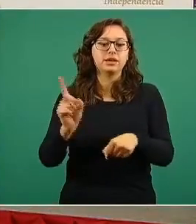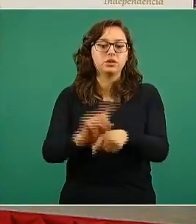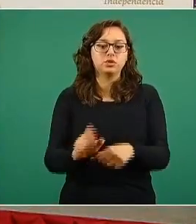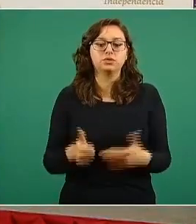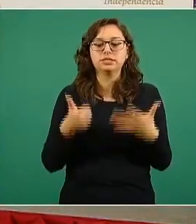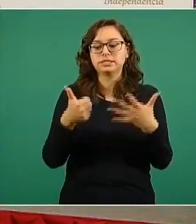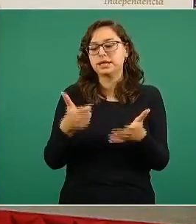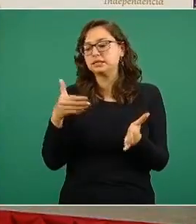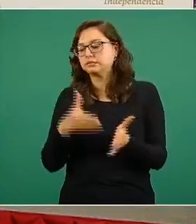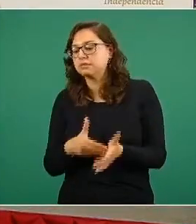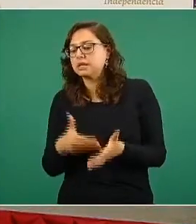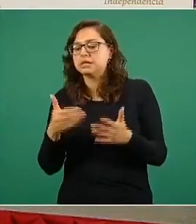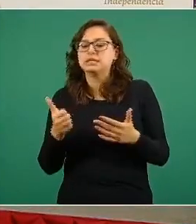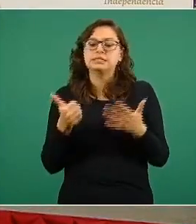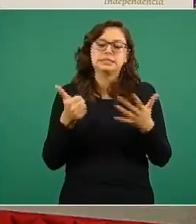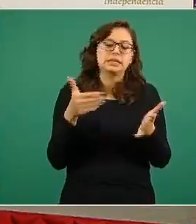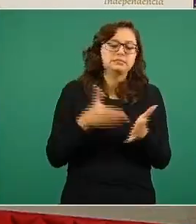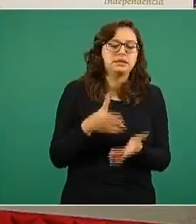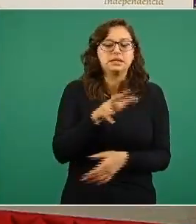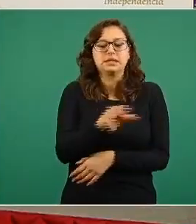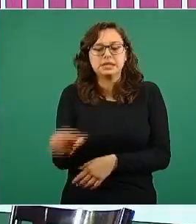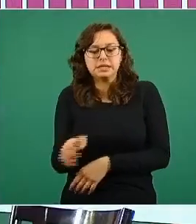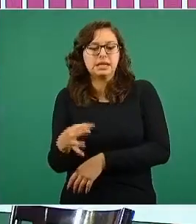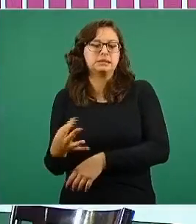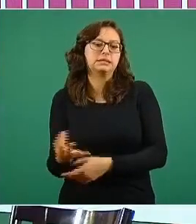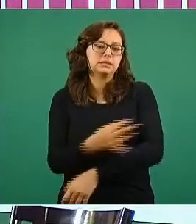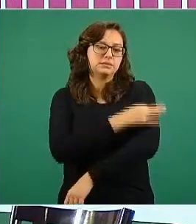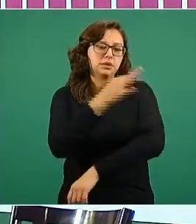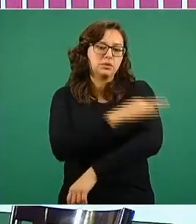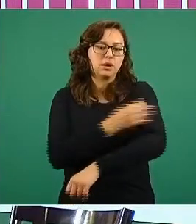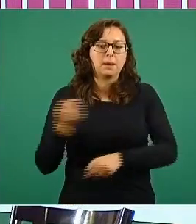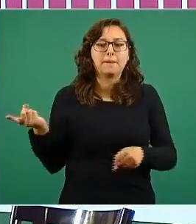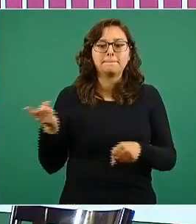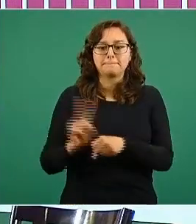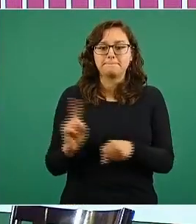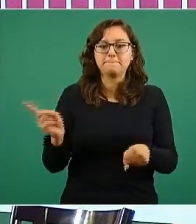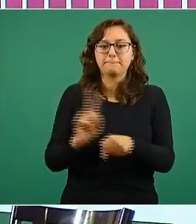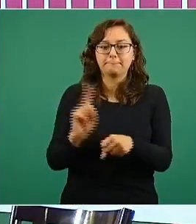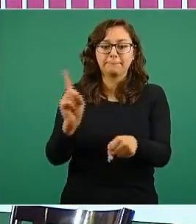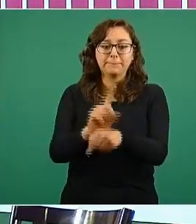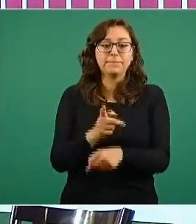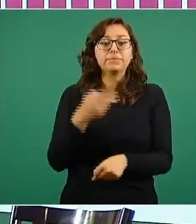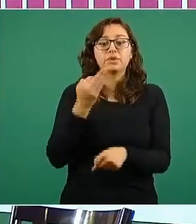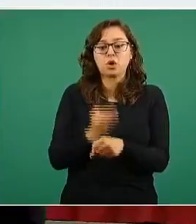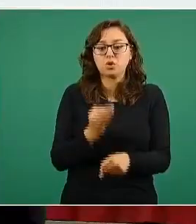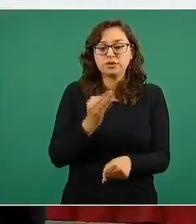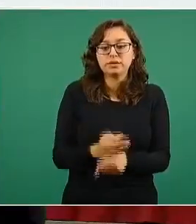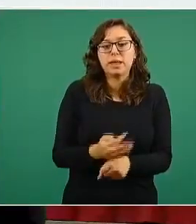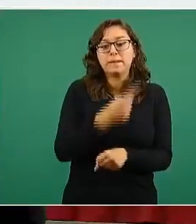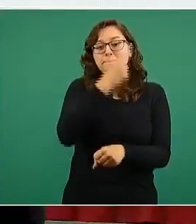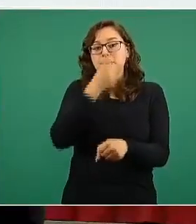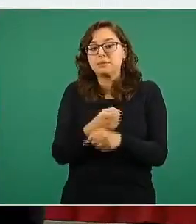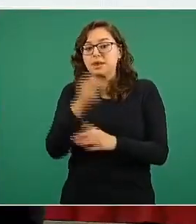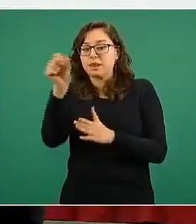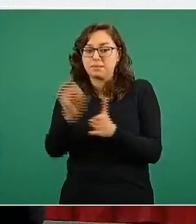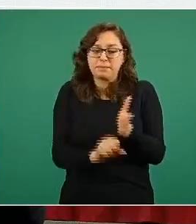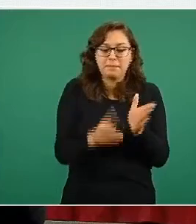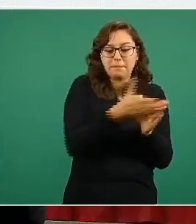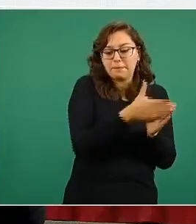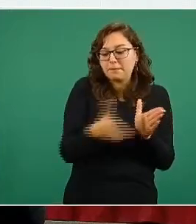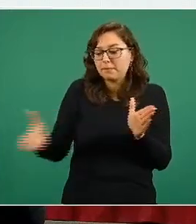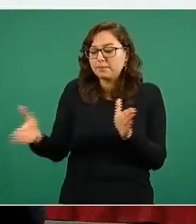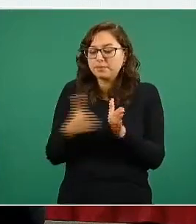vacunas utilizadas por día, insistimos, durante la fase de calibración. Por ahí hemos visto que algunas personas,